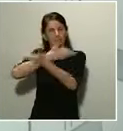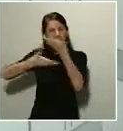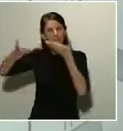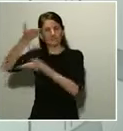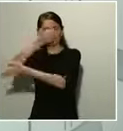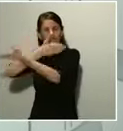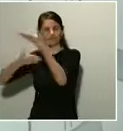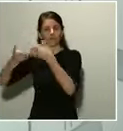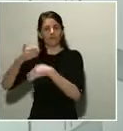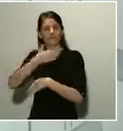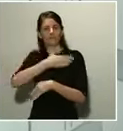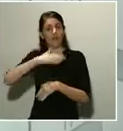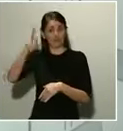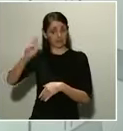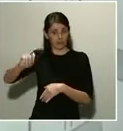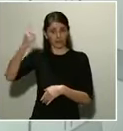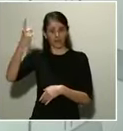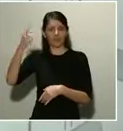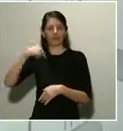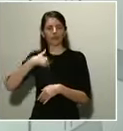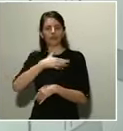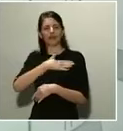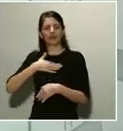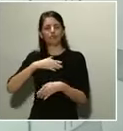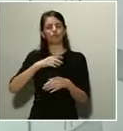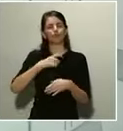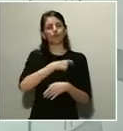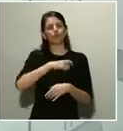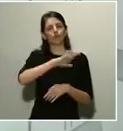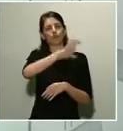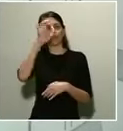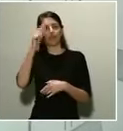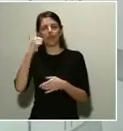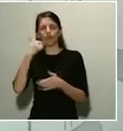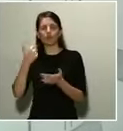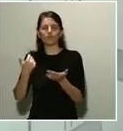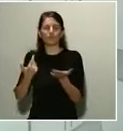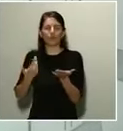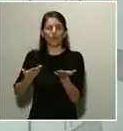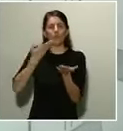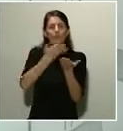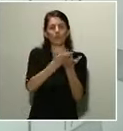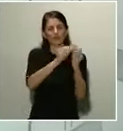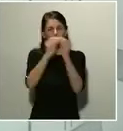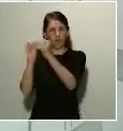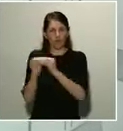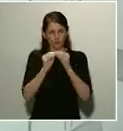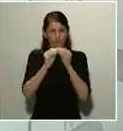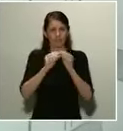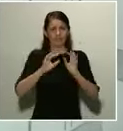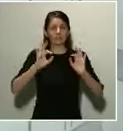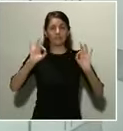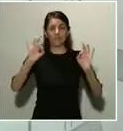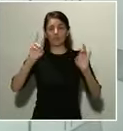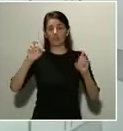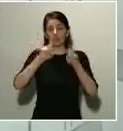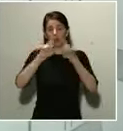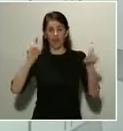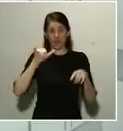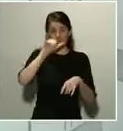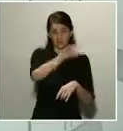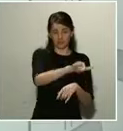Europea, dirigida exclusivamente a las aerolíneas. Por otra parte, obviamente, en cuanto a lo que me dice